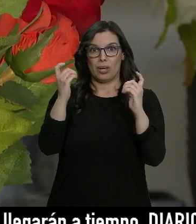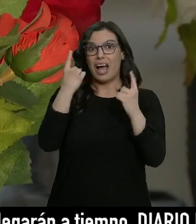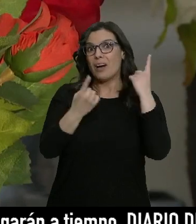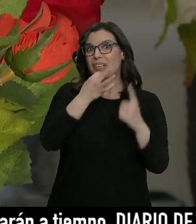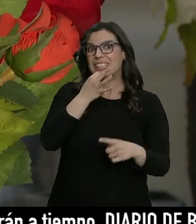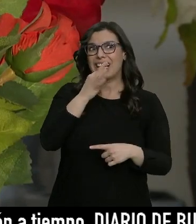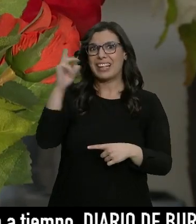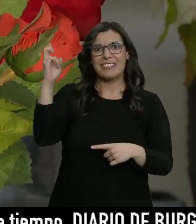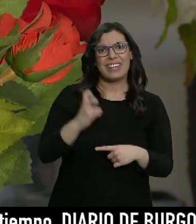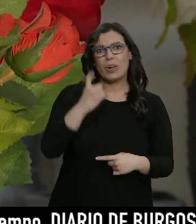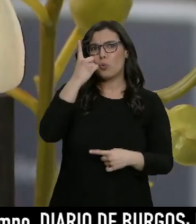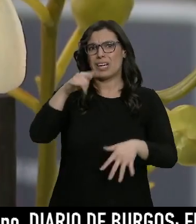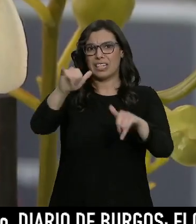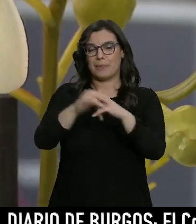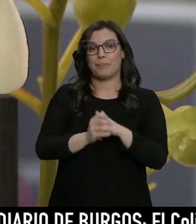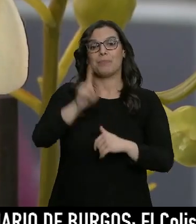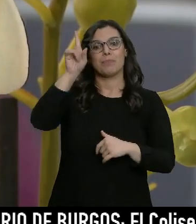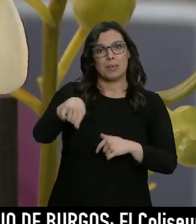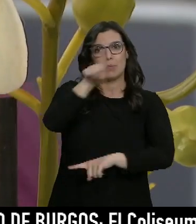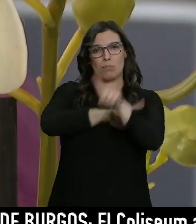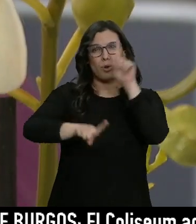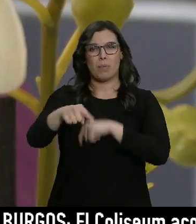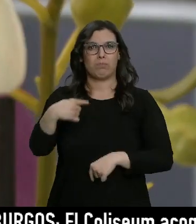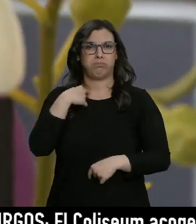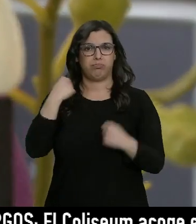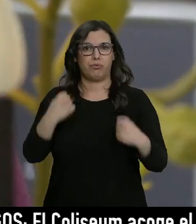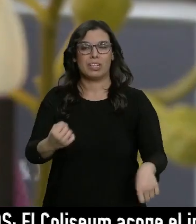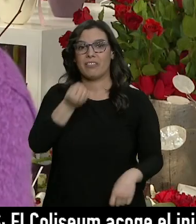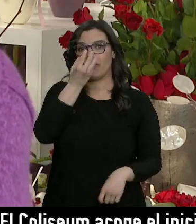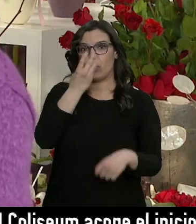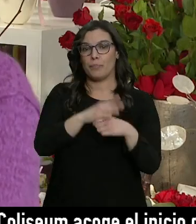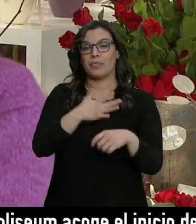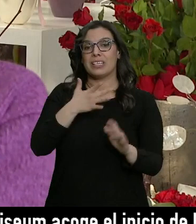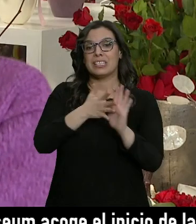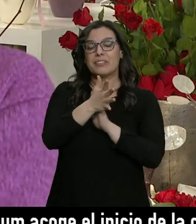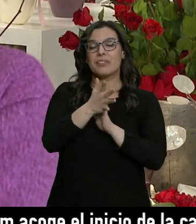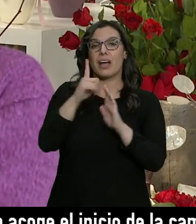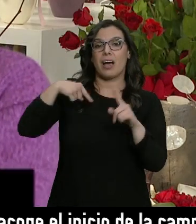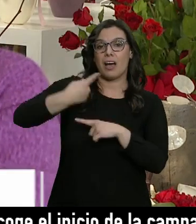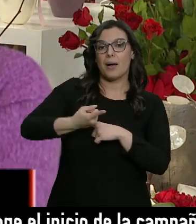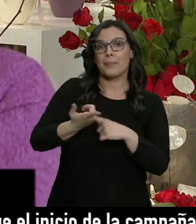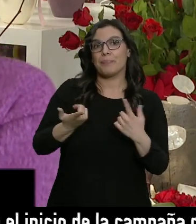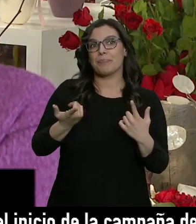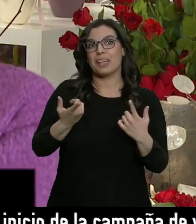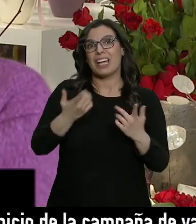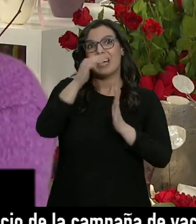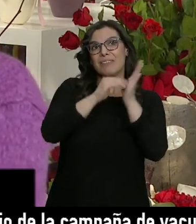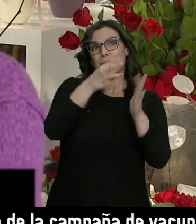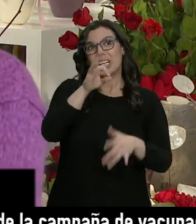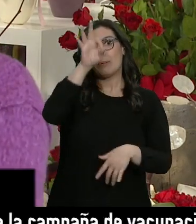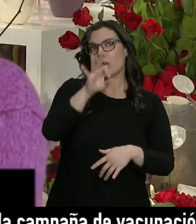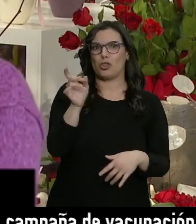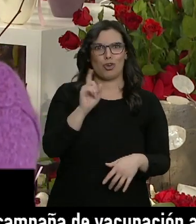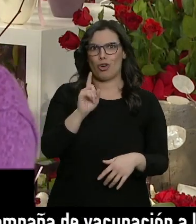persona. El arte floral también se enfrenta a grandes pérdidas. No es decir, es que va a repercutir en un 30% menos.